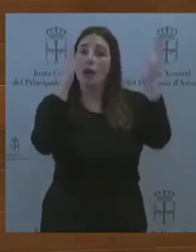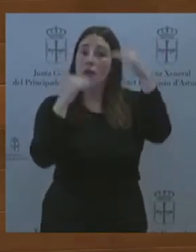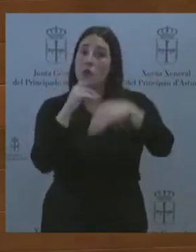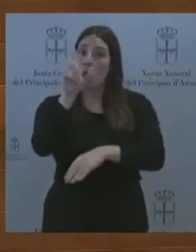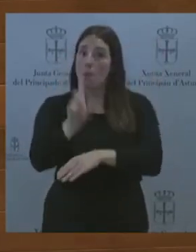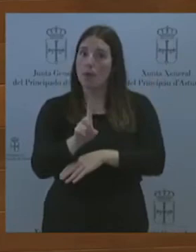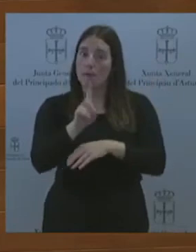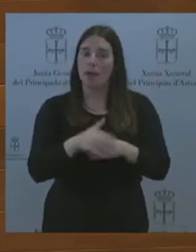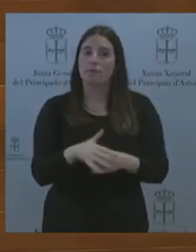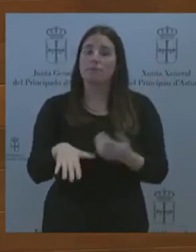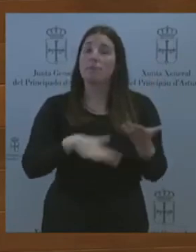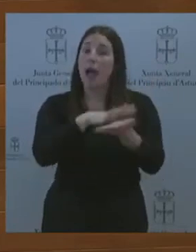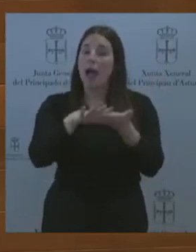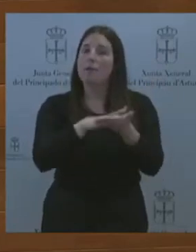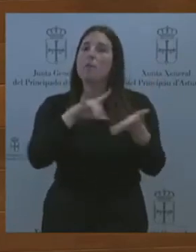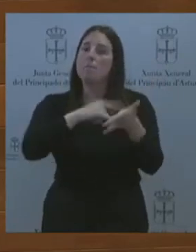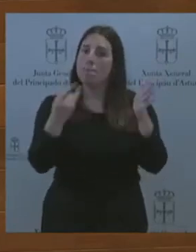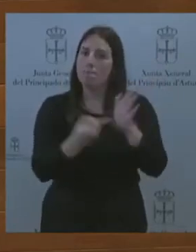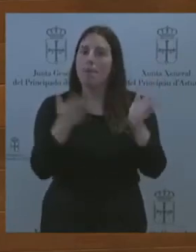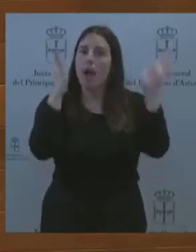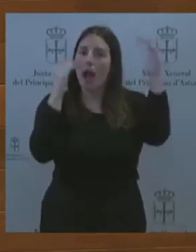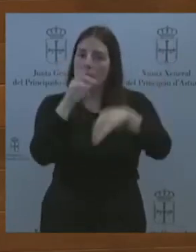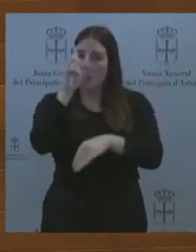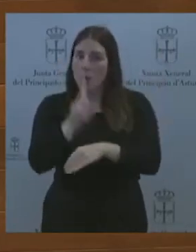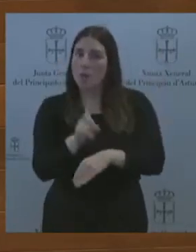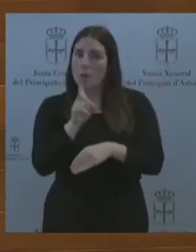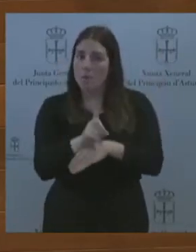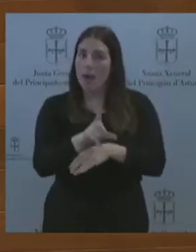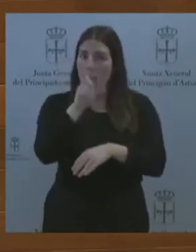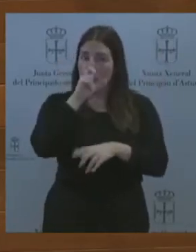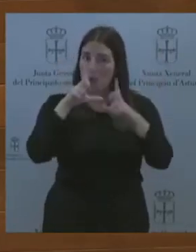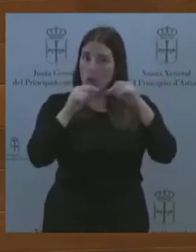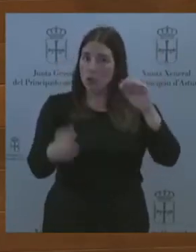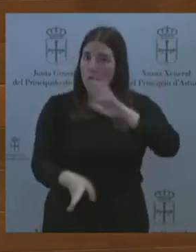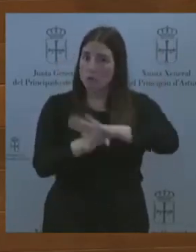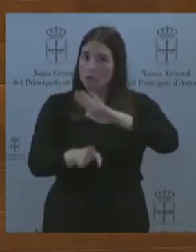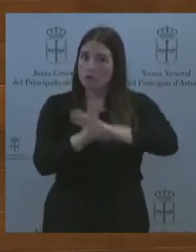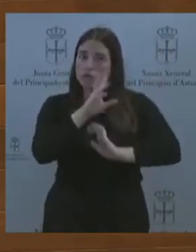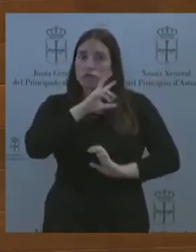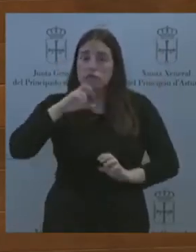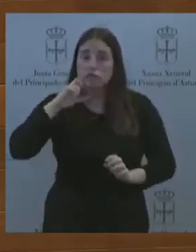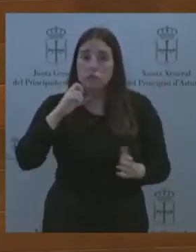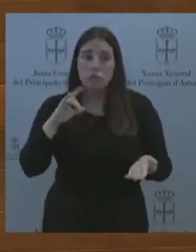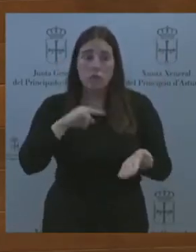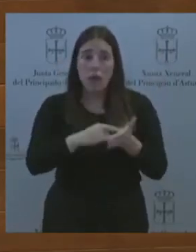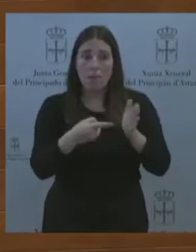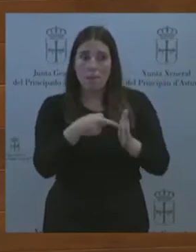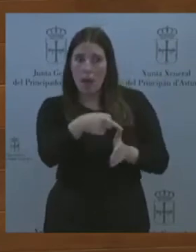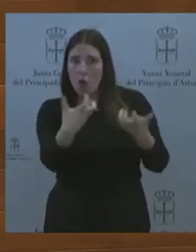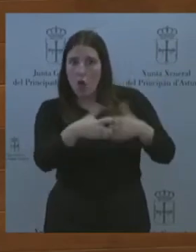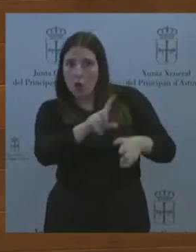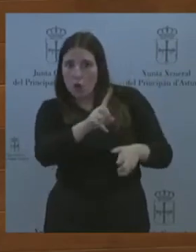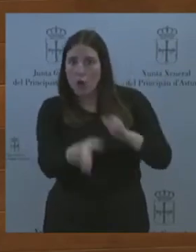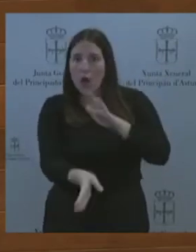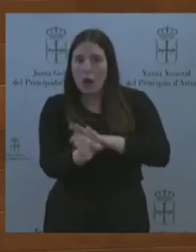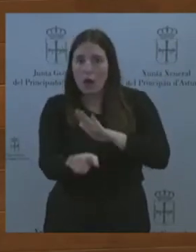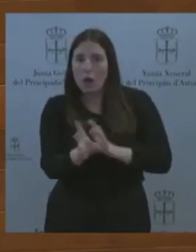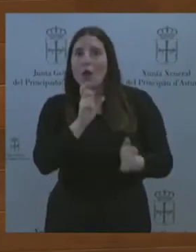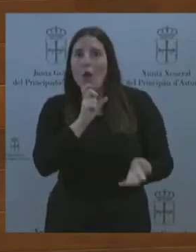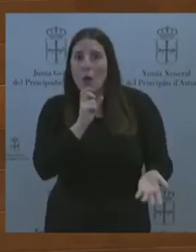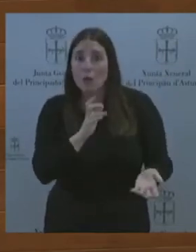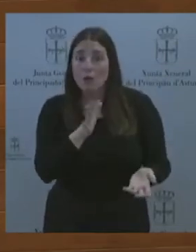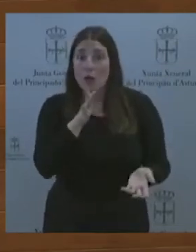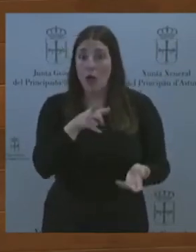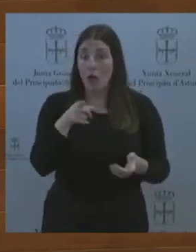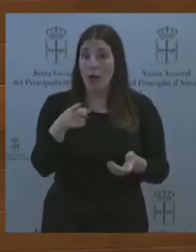primaria vigente en el Principado. ¿Cómo pueden mantener un plan que no funciona? Pues es que ustedes ahora piden la implantación, fíjense,